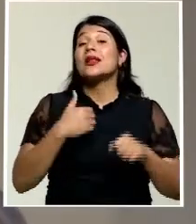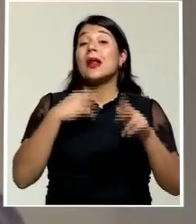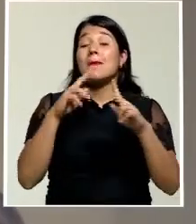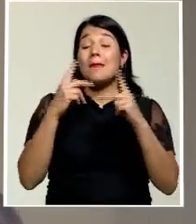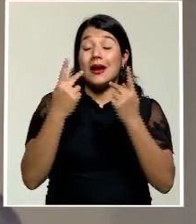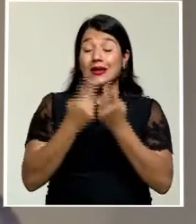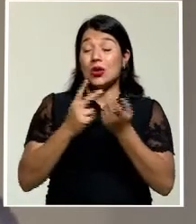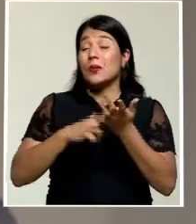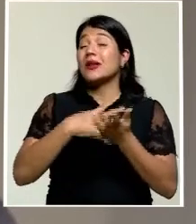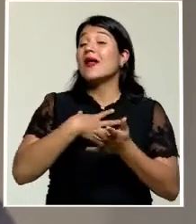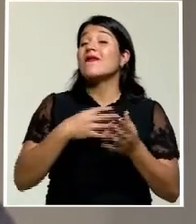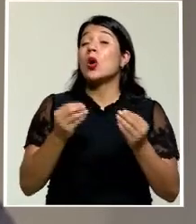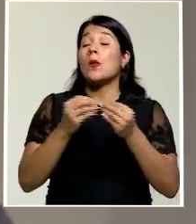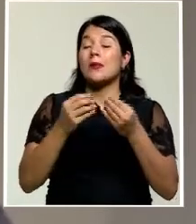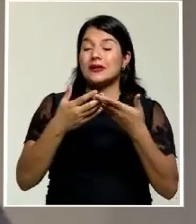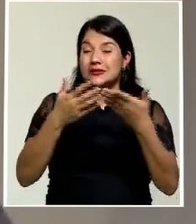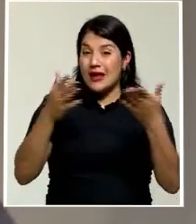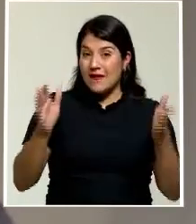brillante para Japón.